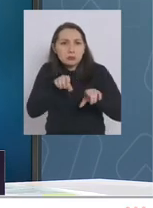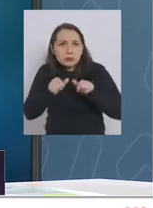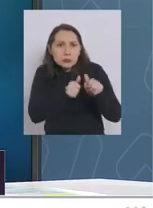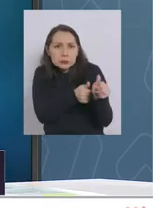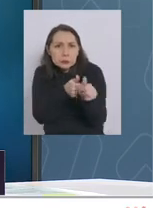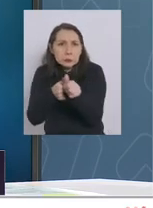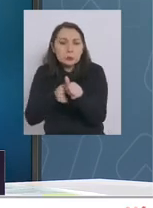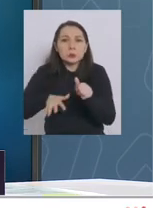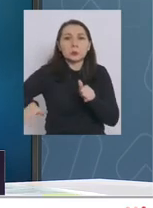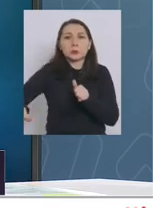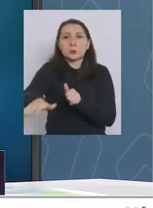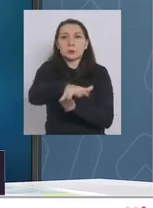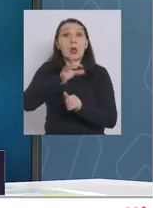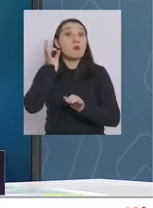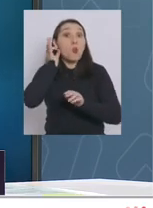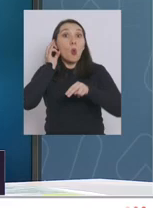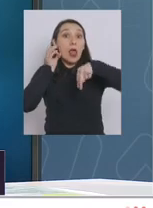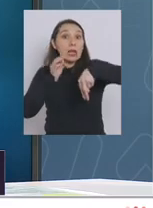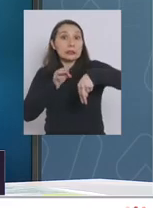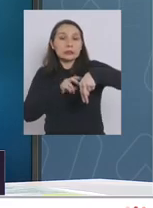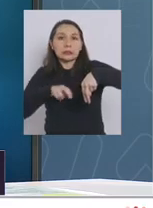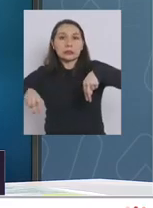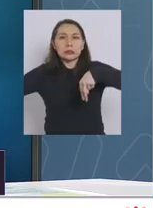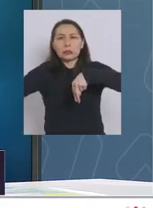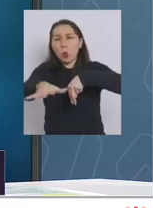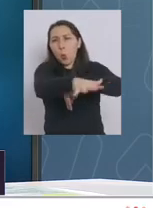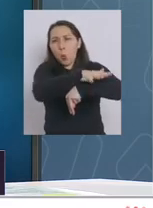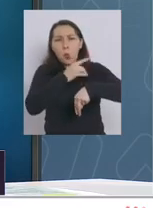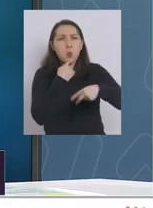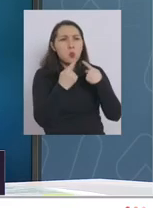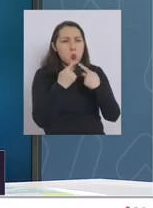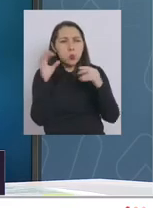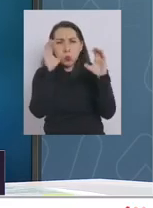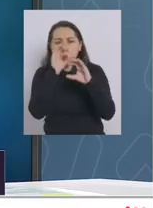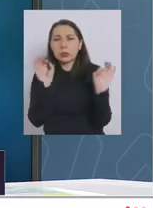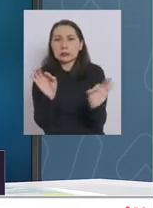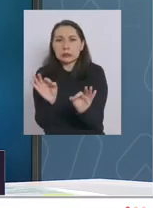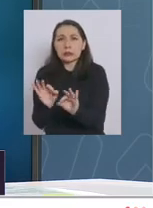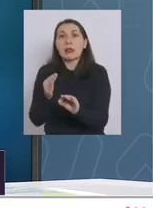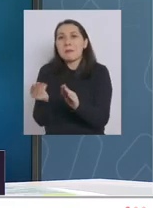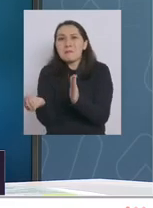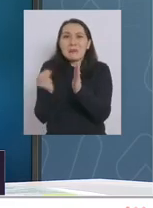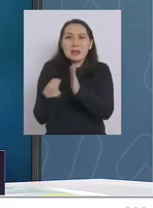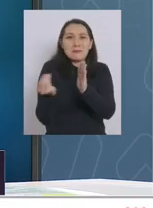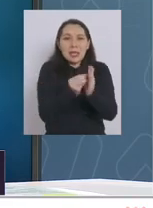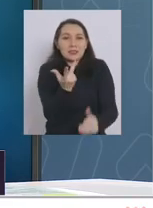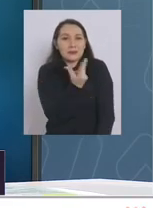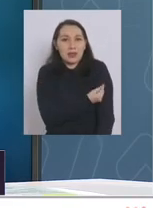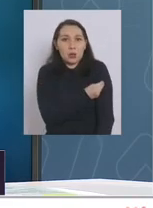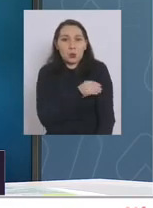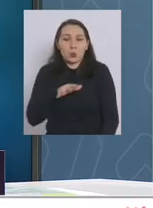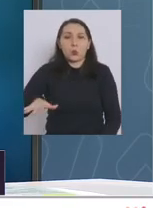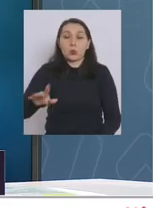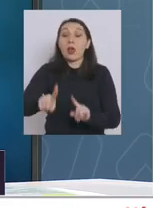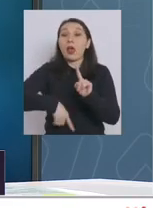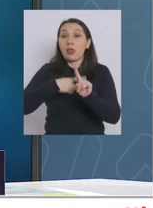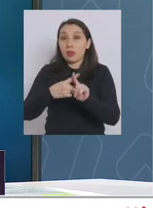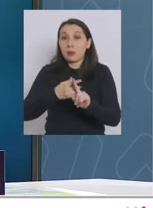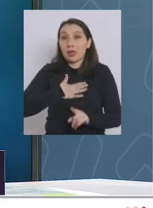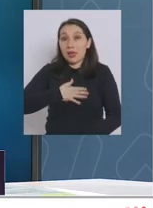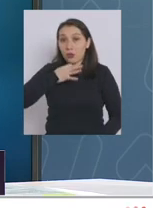toda la zona aledaña donde estuvo la persona, aumentar la vacunación también en la zona, además quiero